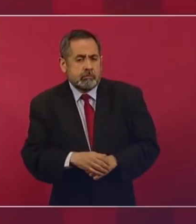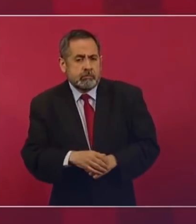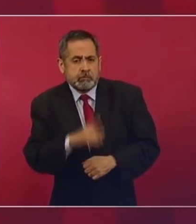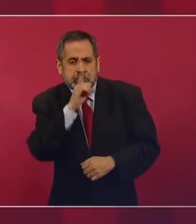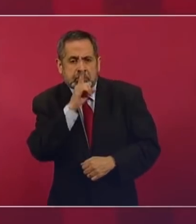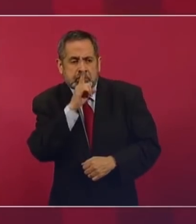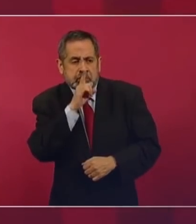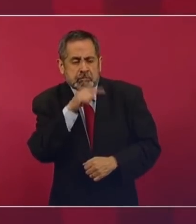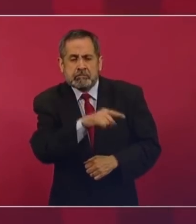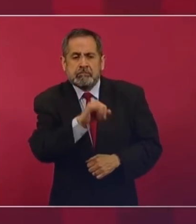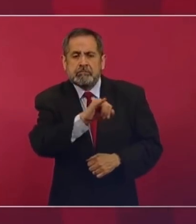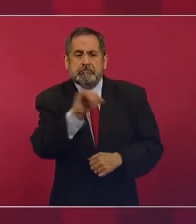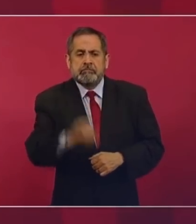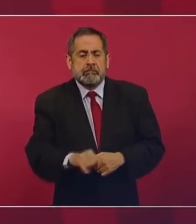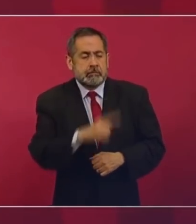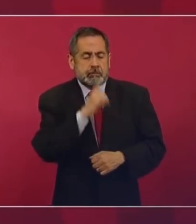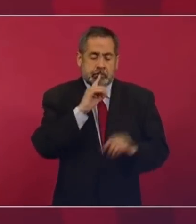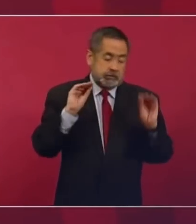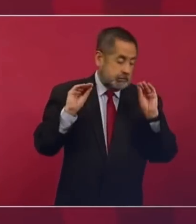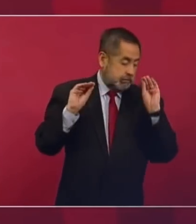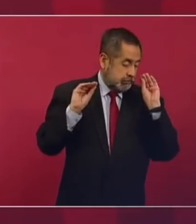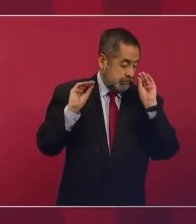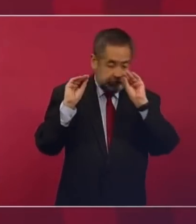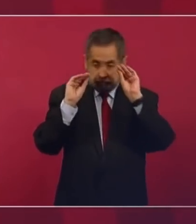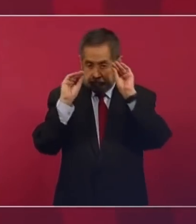Nunca, nada.